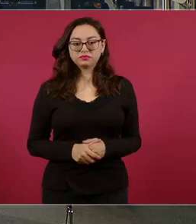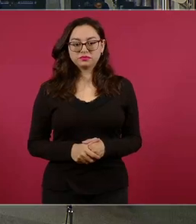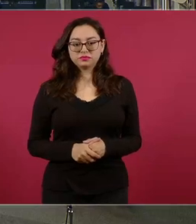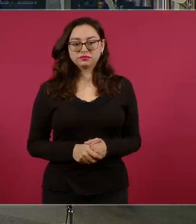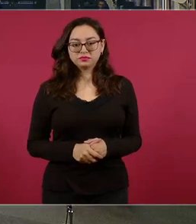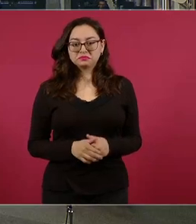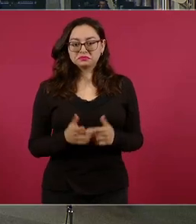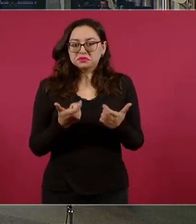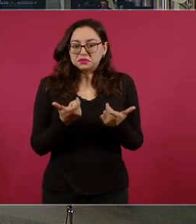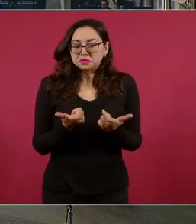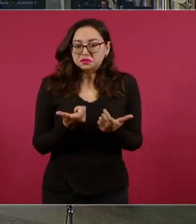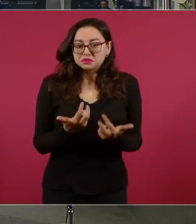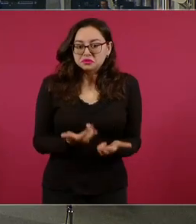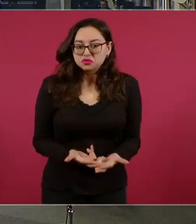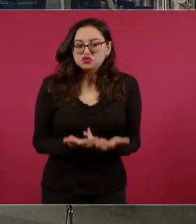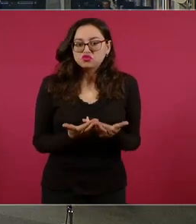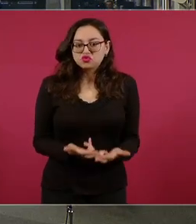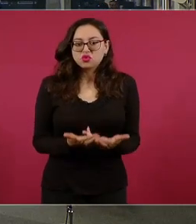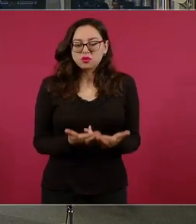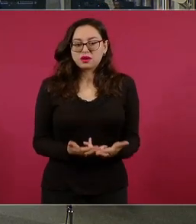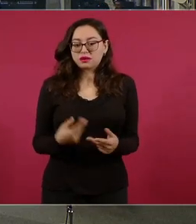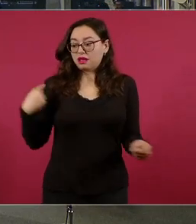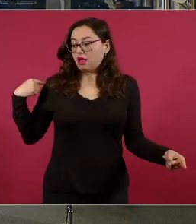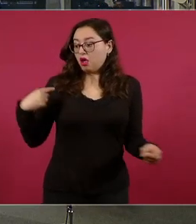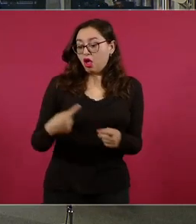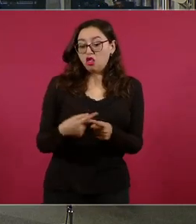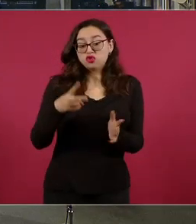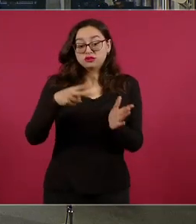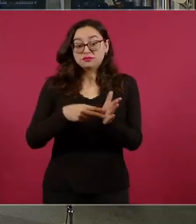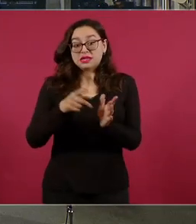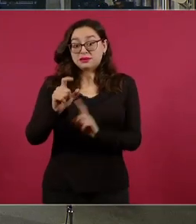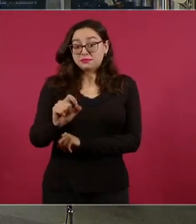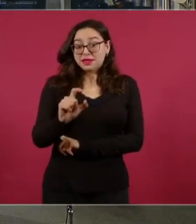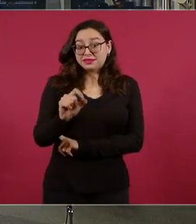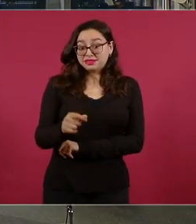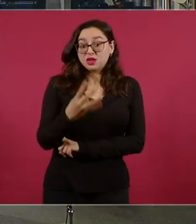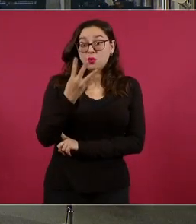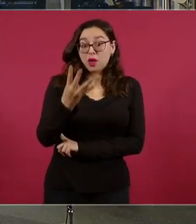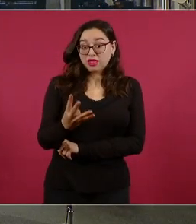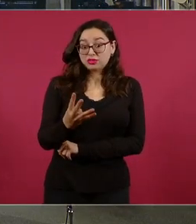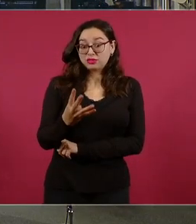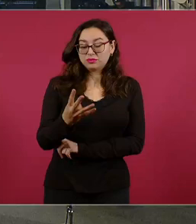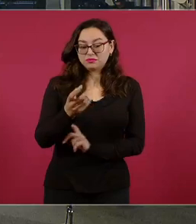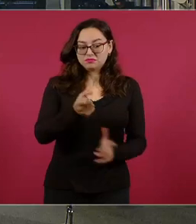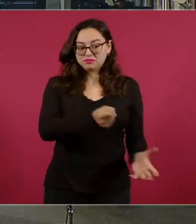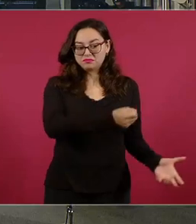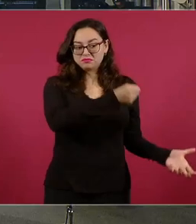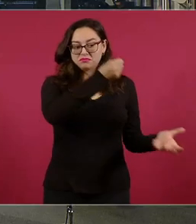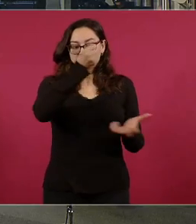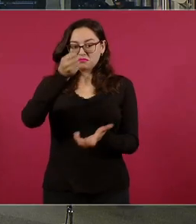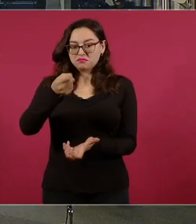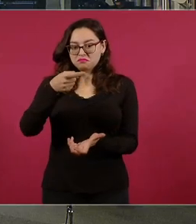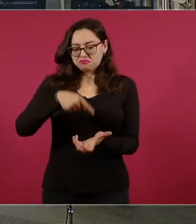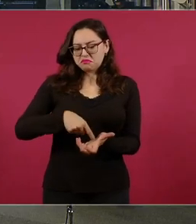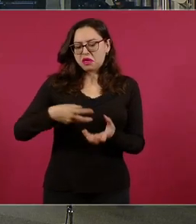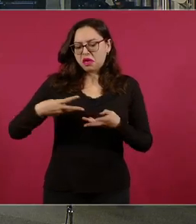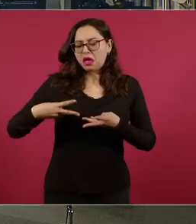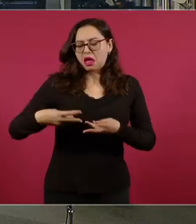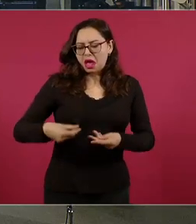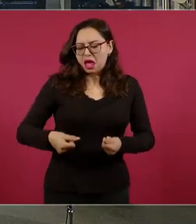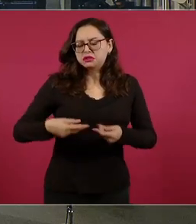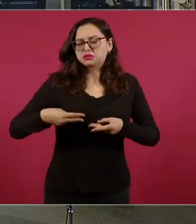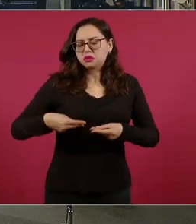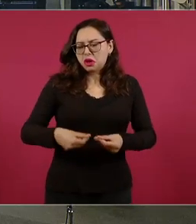del presupuesto sólo en lo que tiene que ver con el